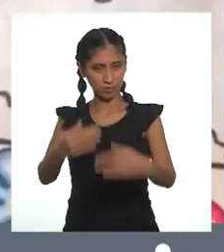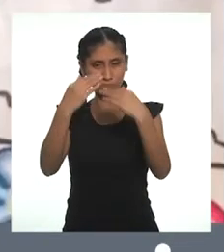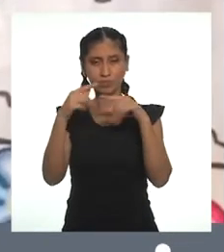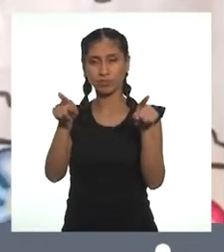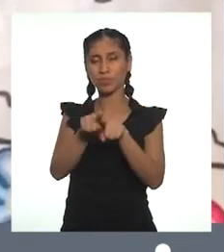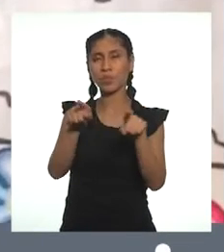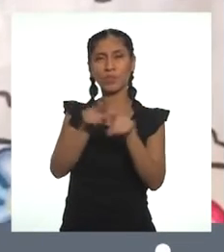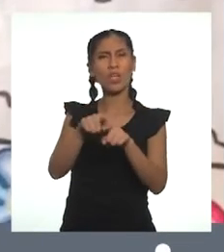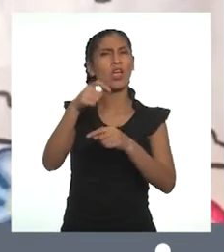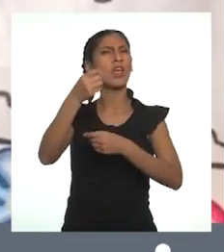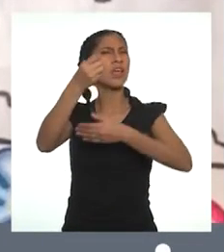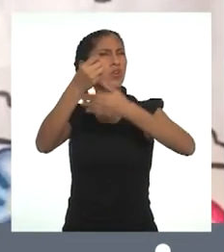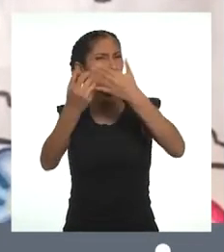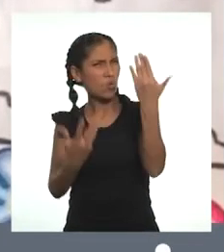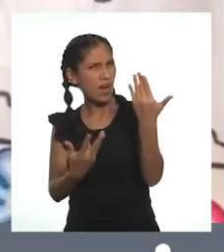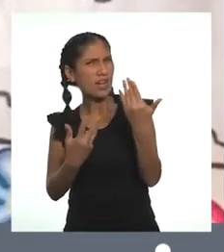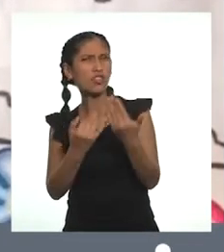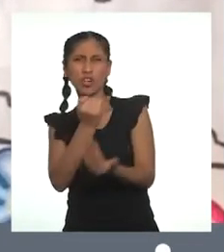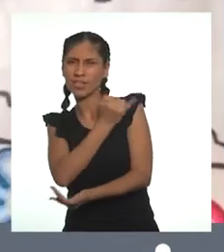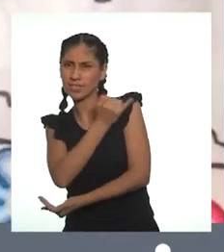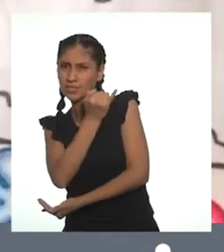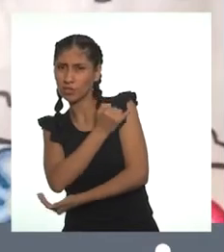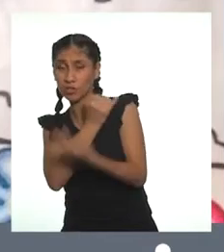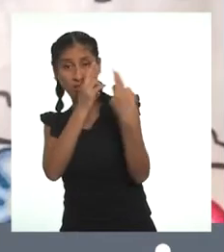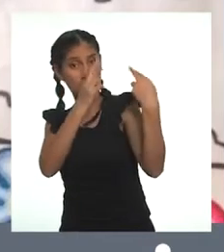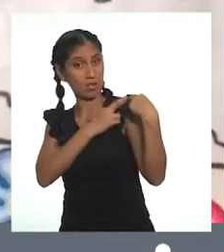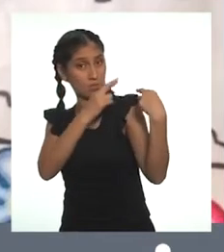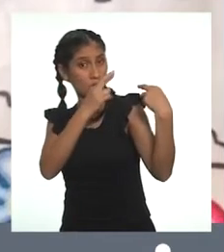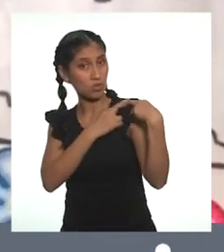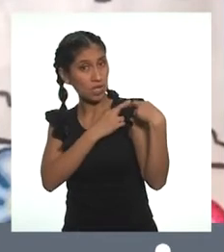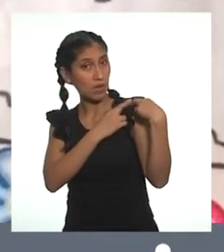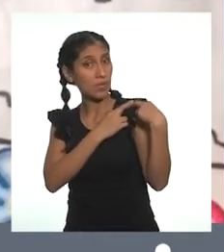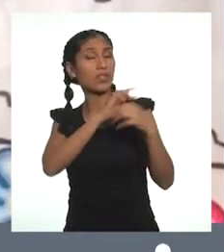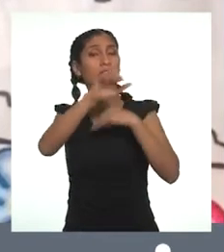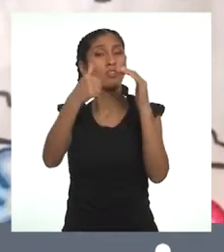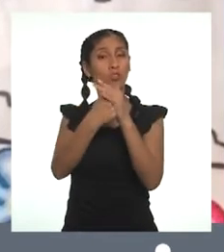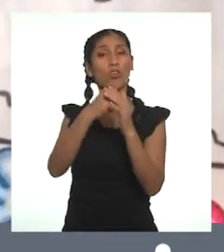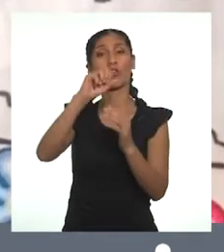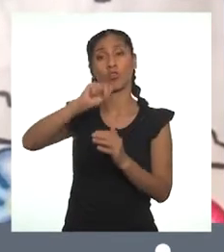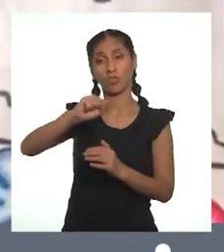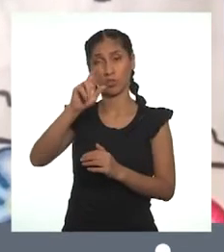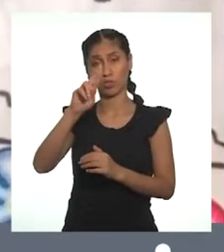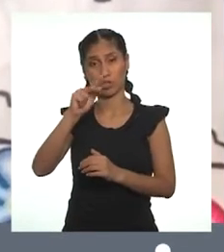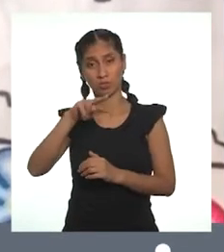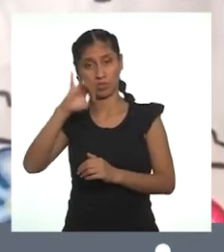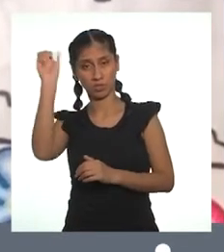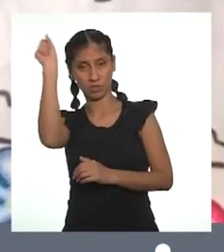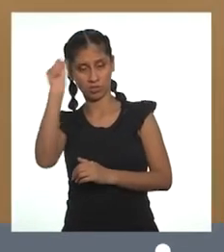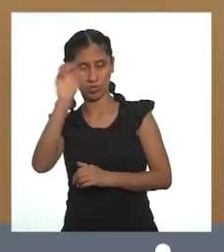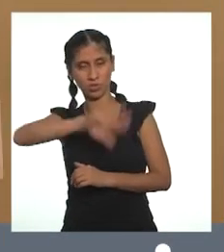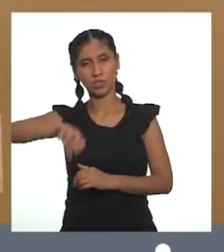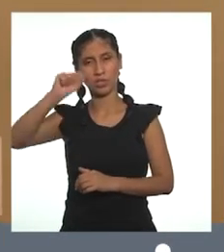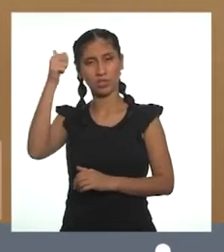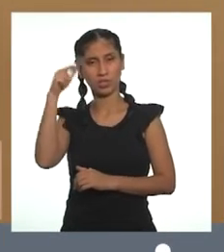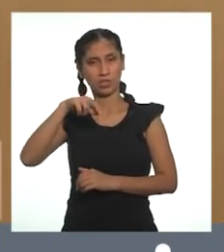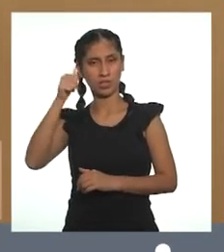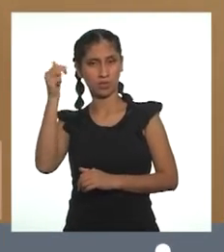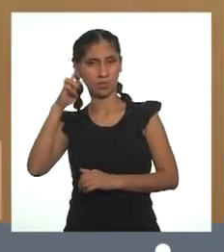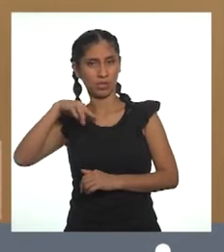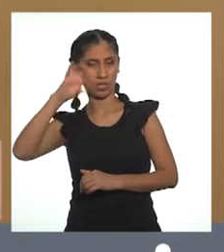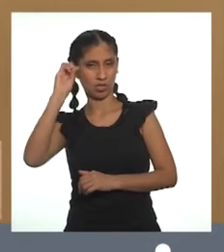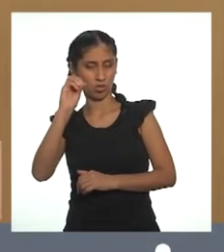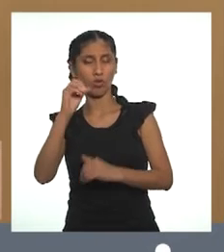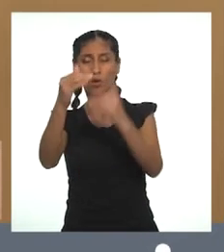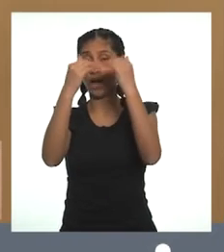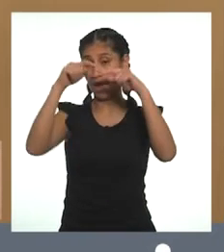¿Cuáles son las instituciones encargadas de los servicios de saneamiento en el Perú? En el Perú,